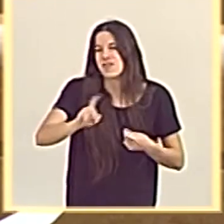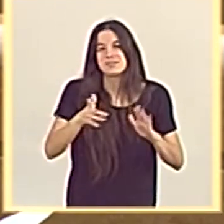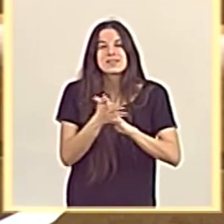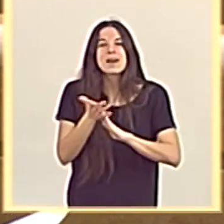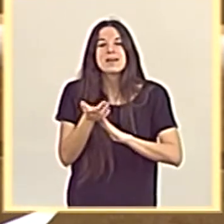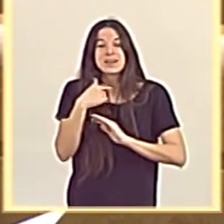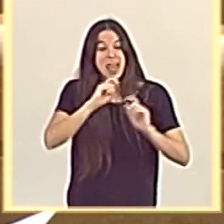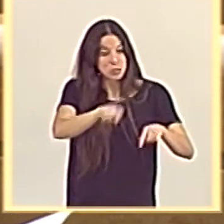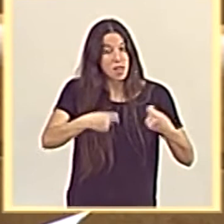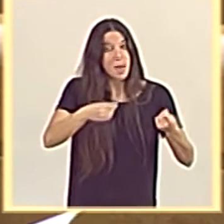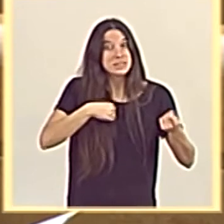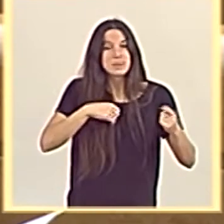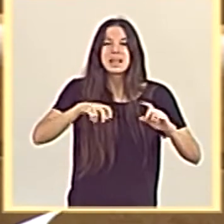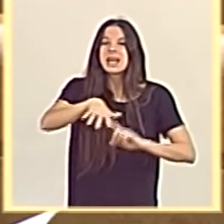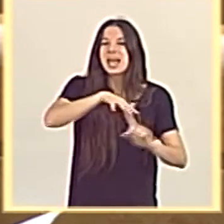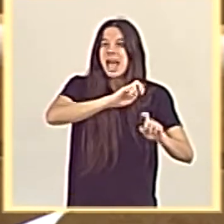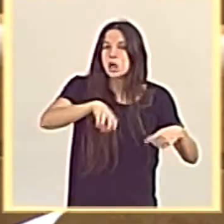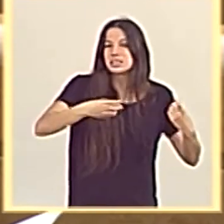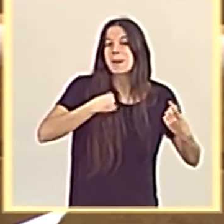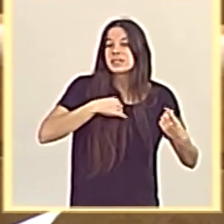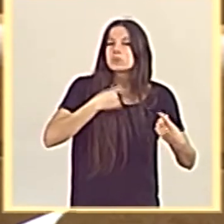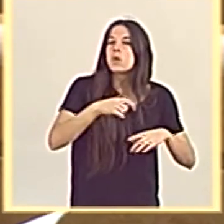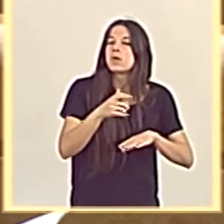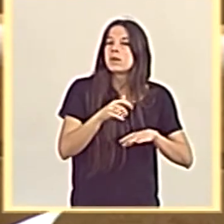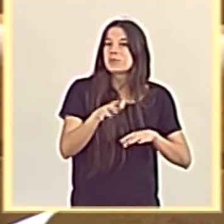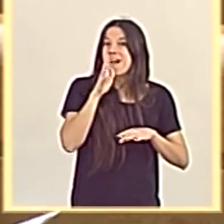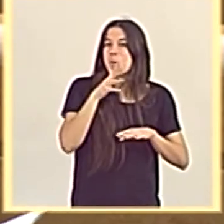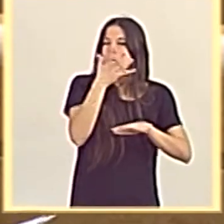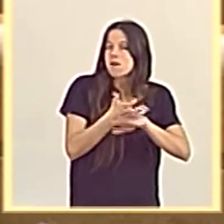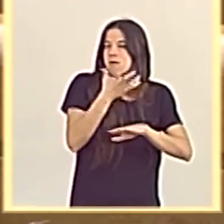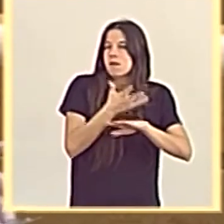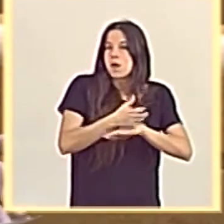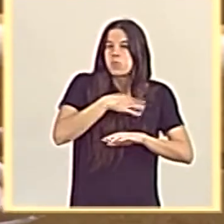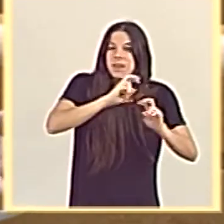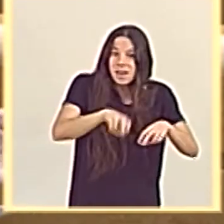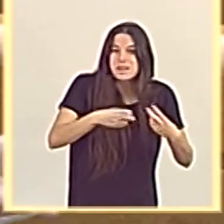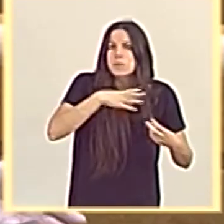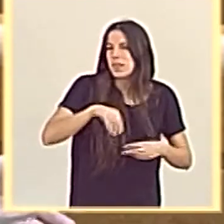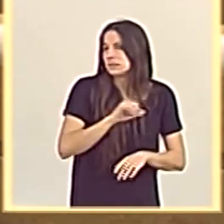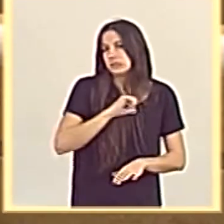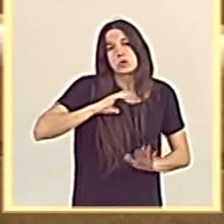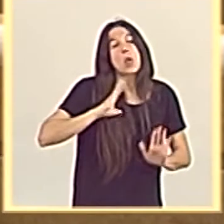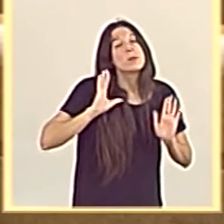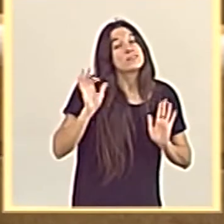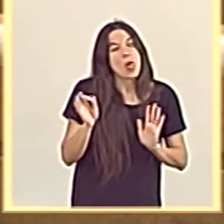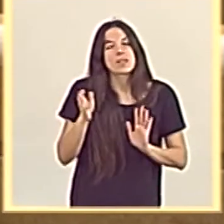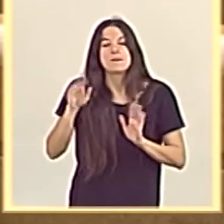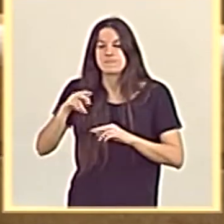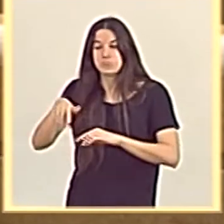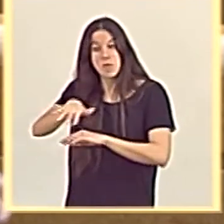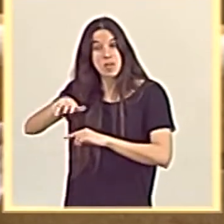propia naturaleza, el propio ecosistema tiene la capacidad de absorber y regenerarse, sino que la intervención en